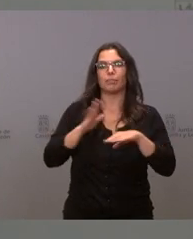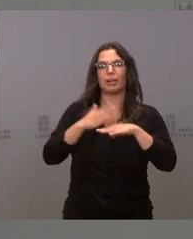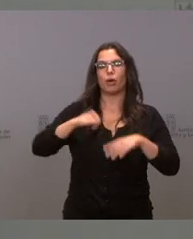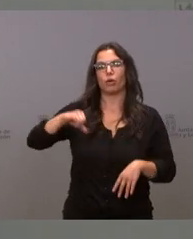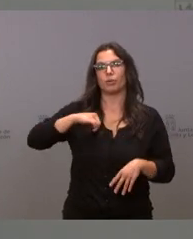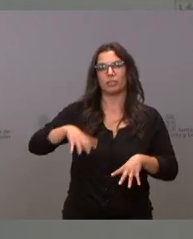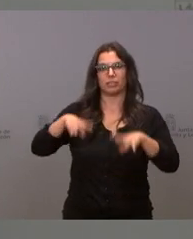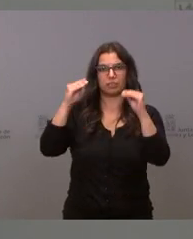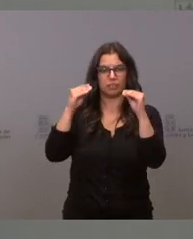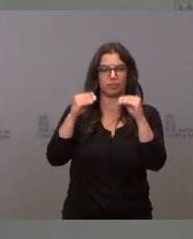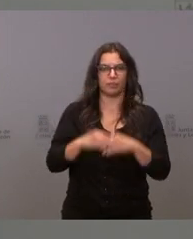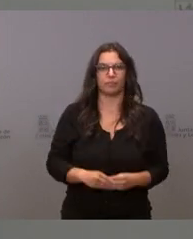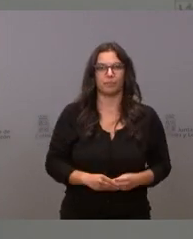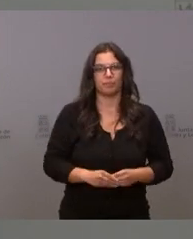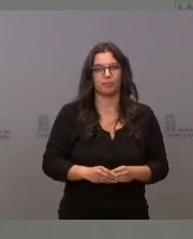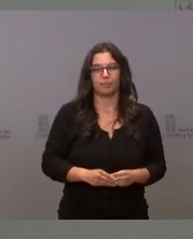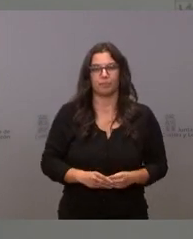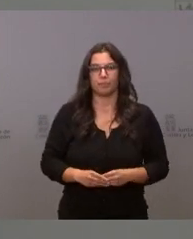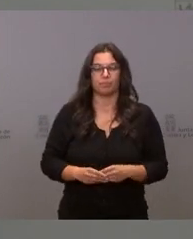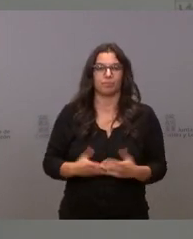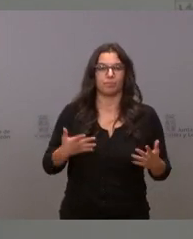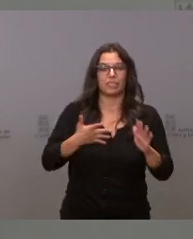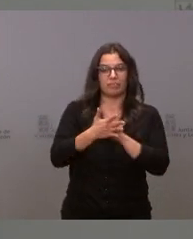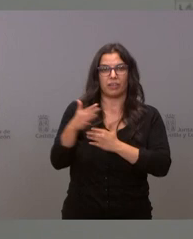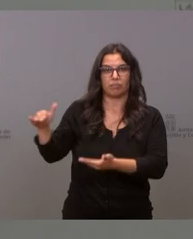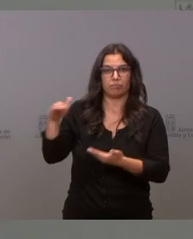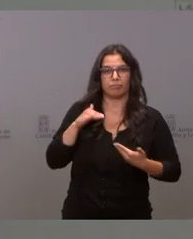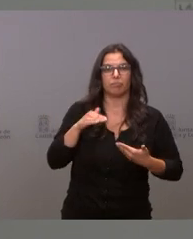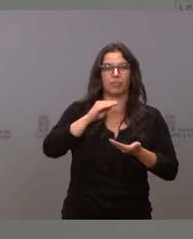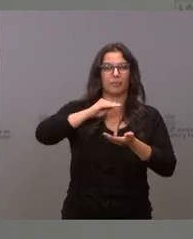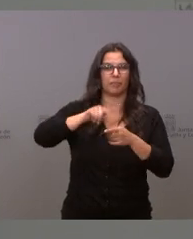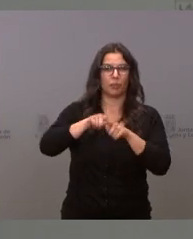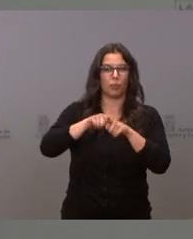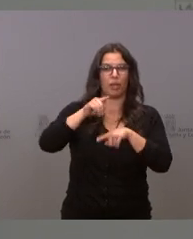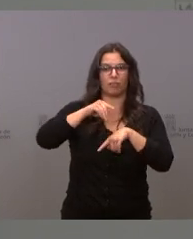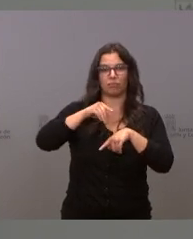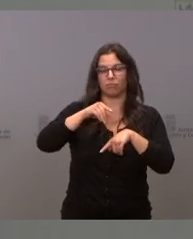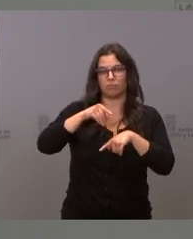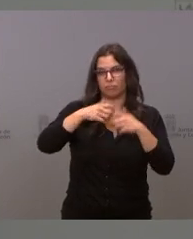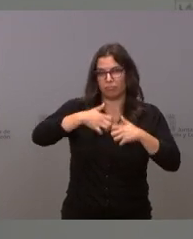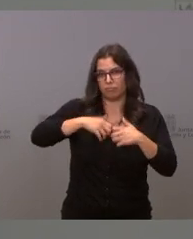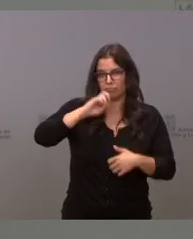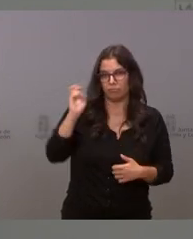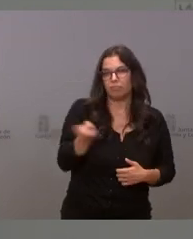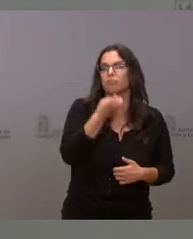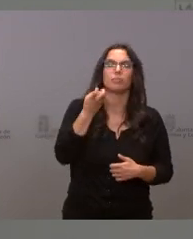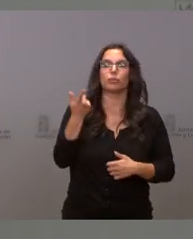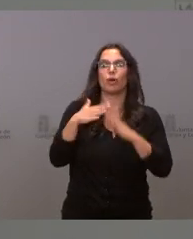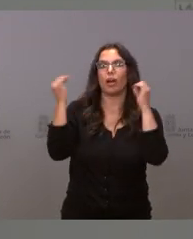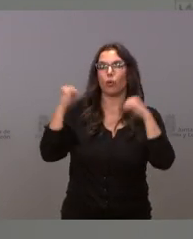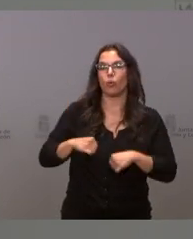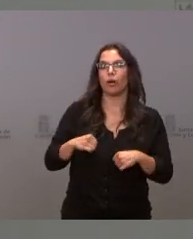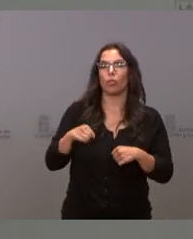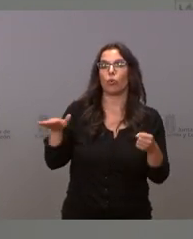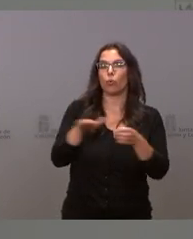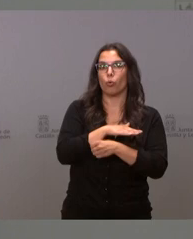de Burgos, básicamente la realización de suturas mecánicas. Una compra se hace mediante un acuerdo marco y que va a